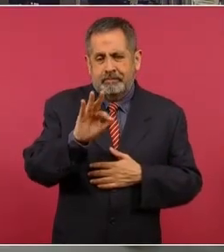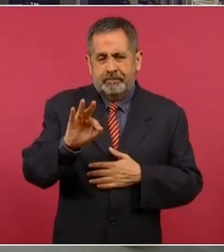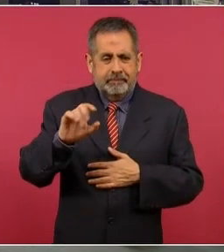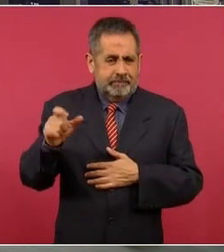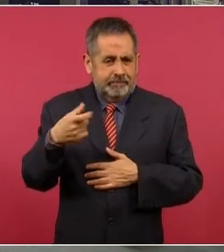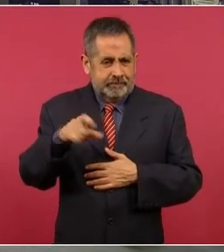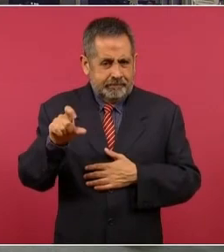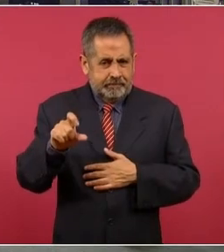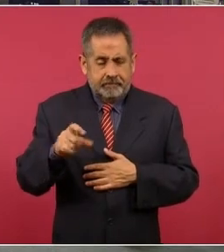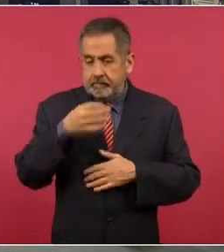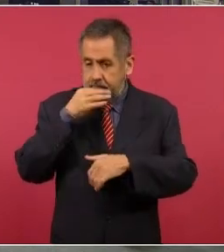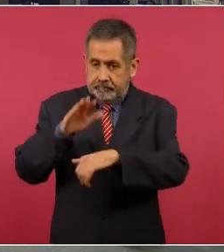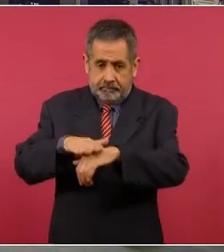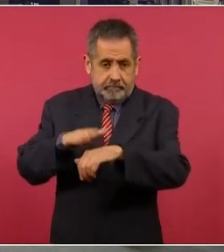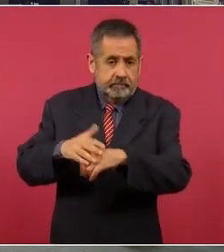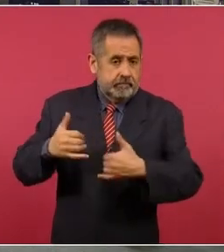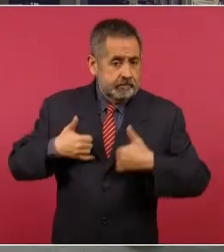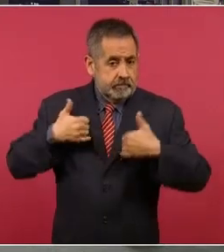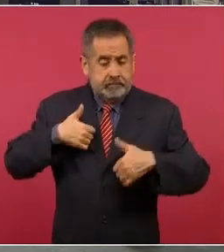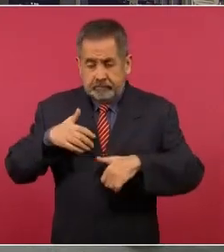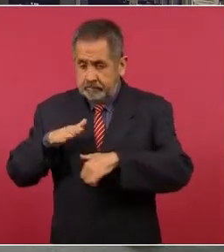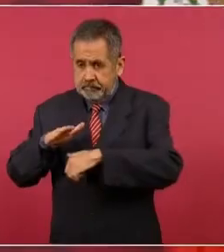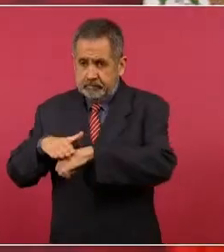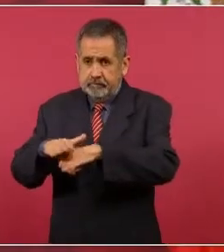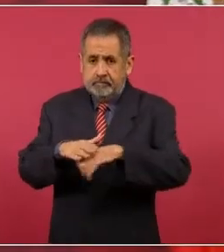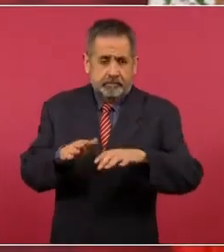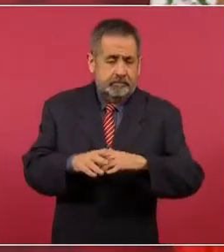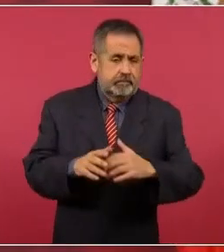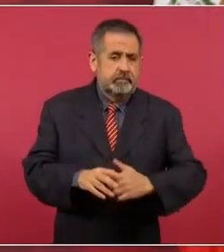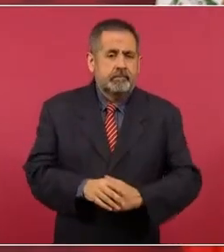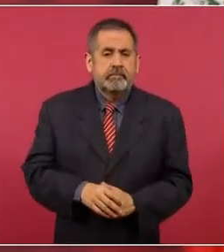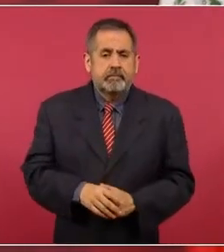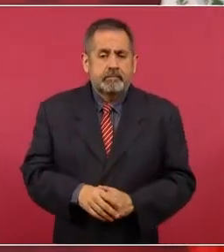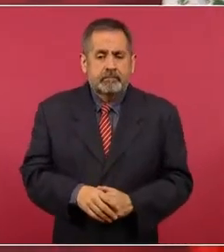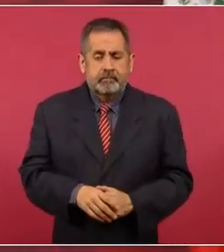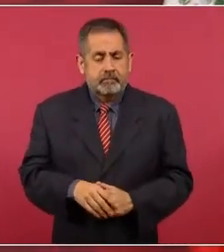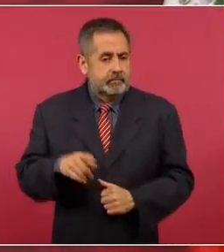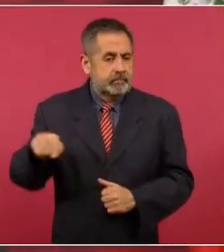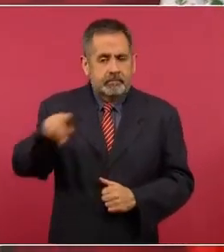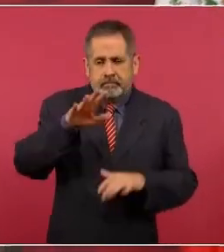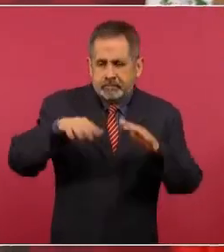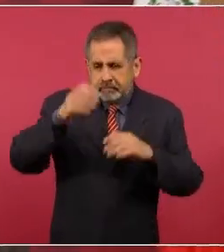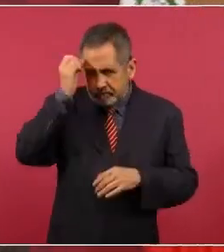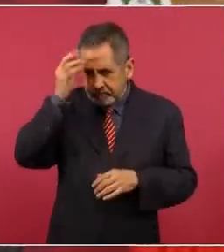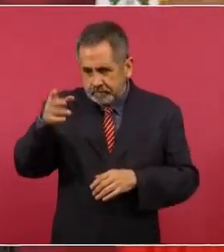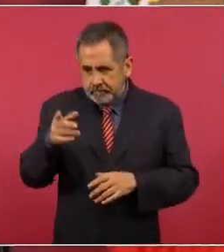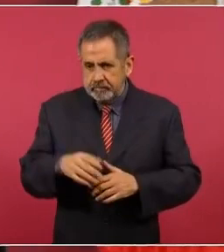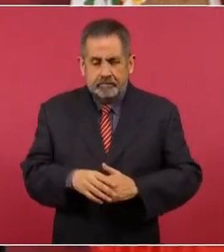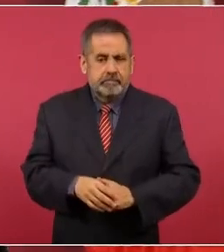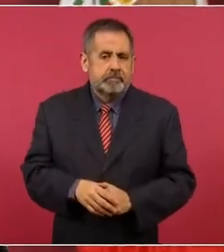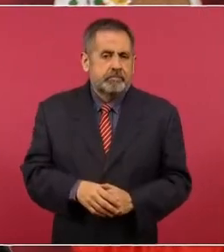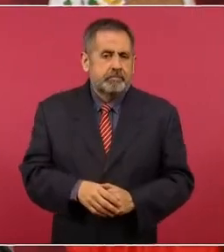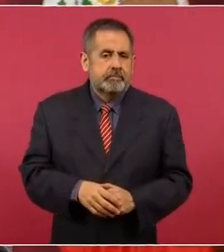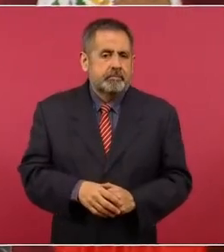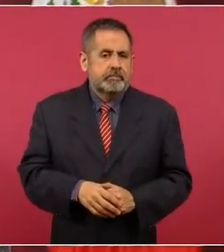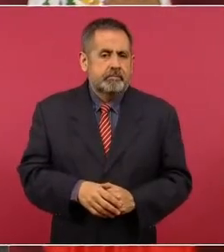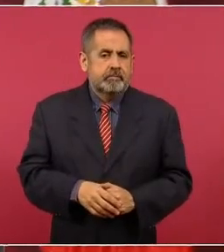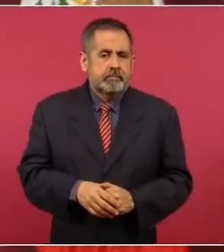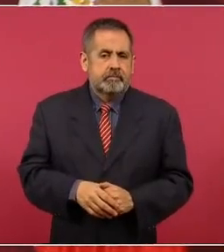Esto es para los jóvenes porque se olvidan estas cosas. Y